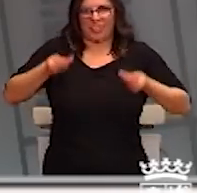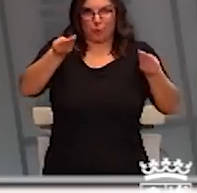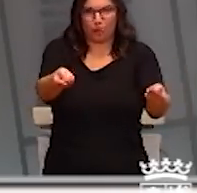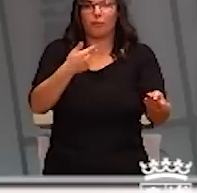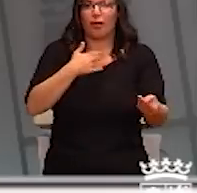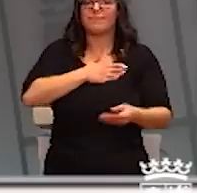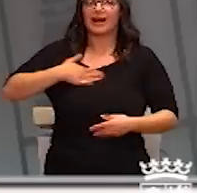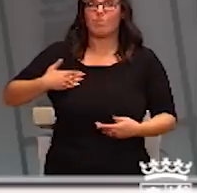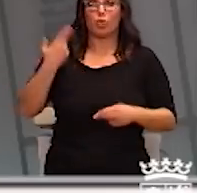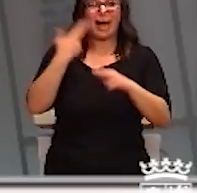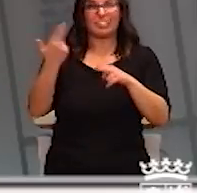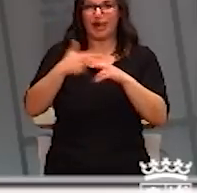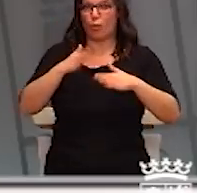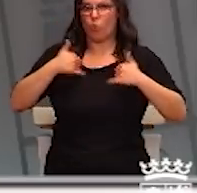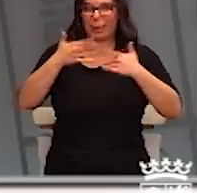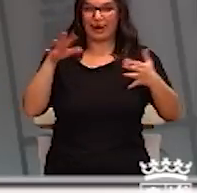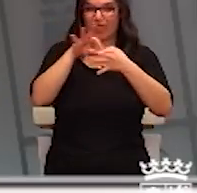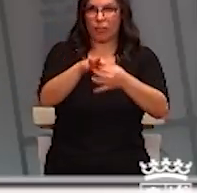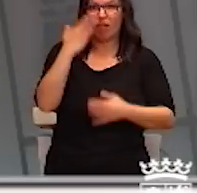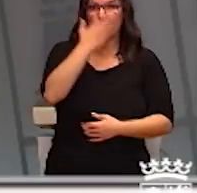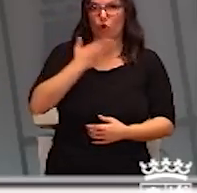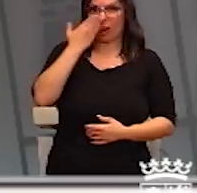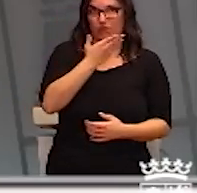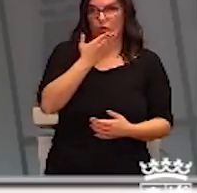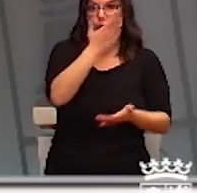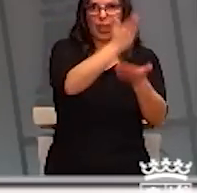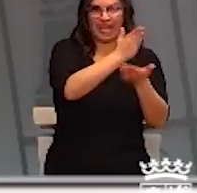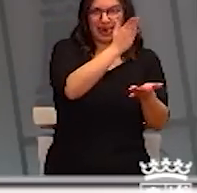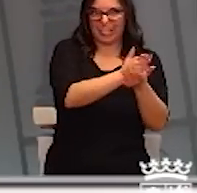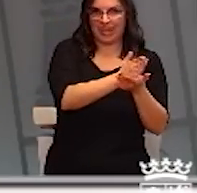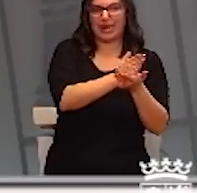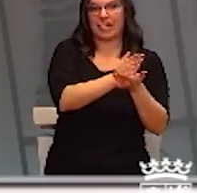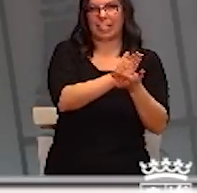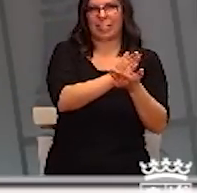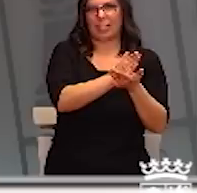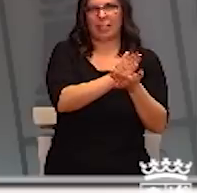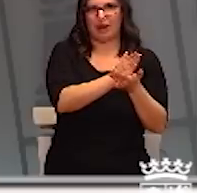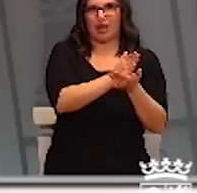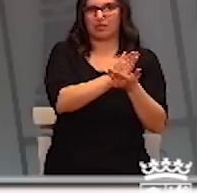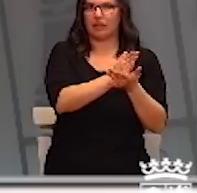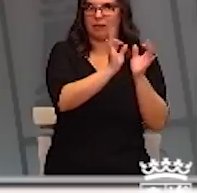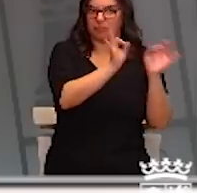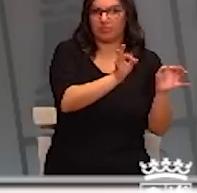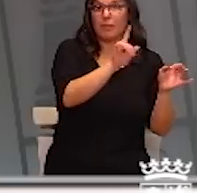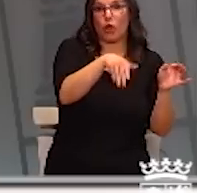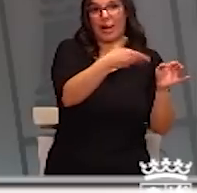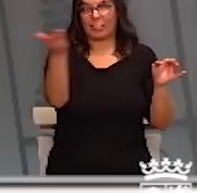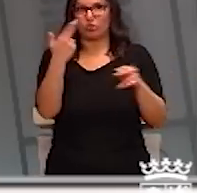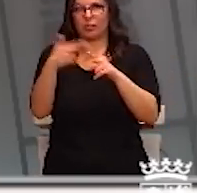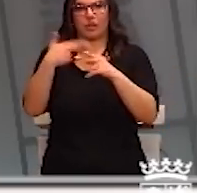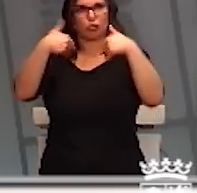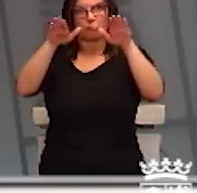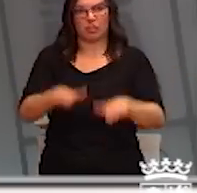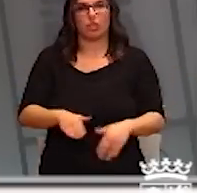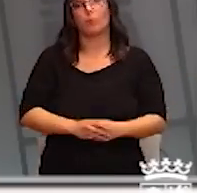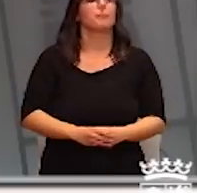idea es toda la actividad que es más allá de lo imprescindible, de lo lectivo, suspenderla. Hablan